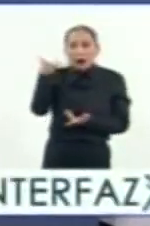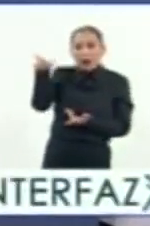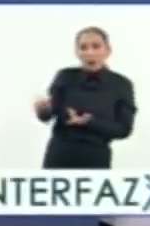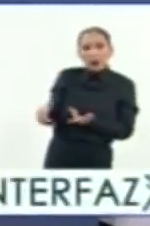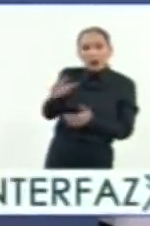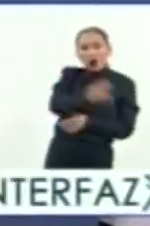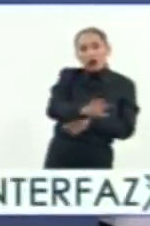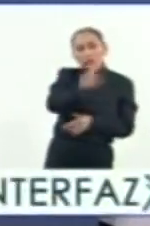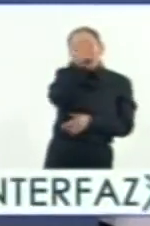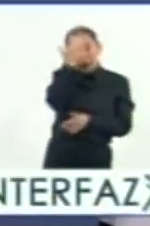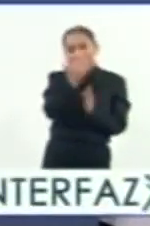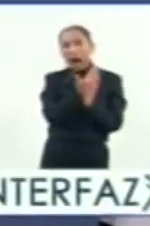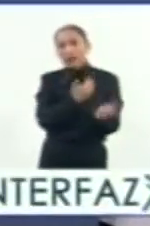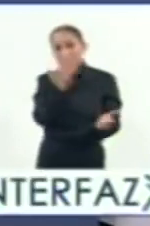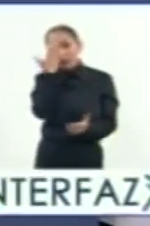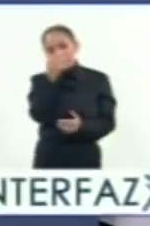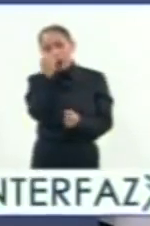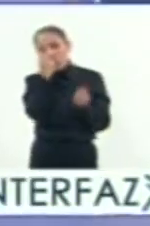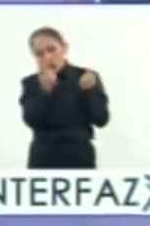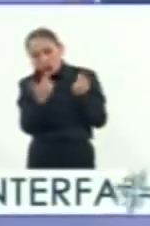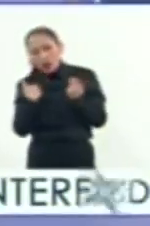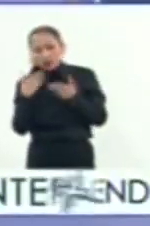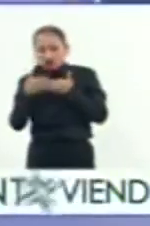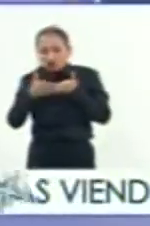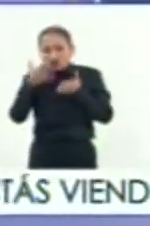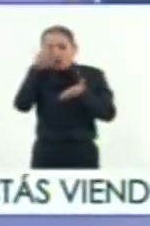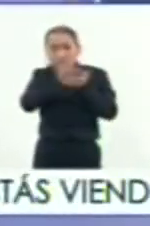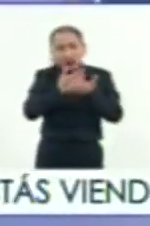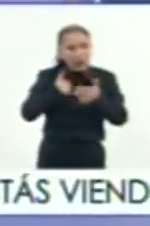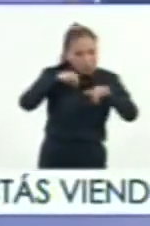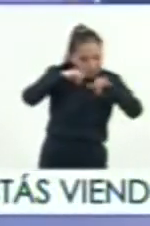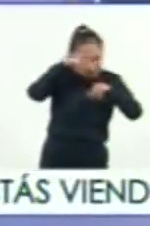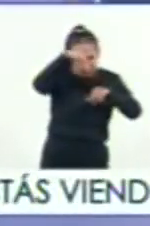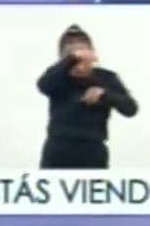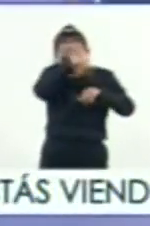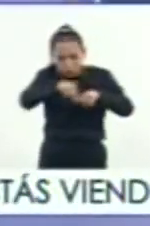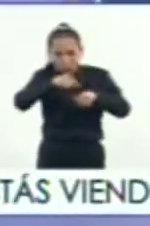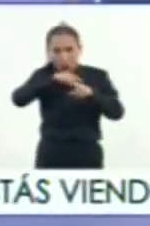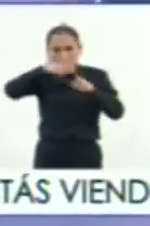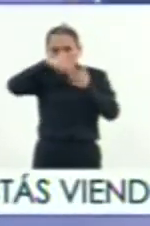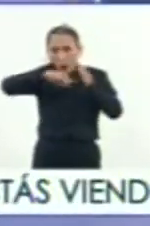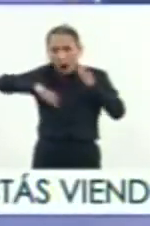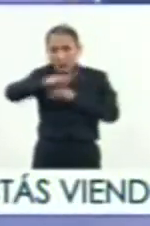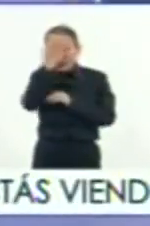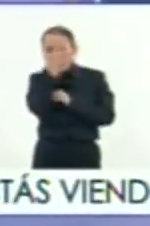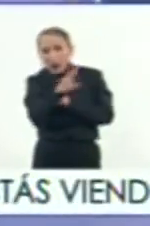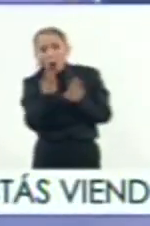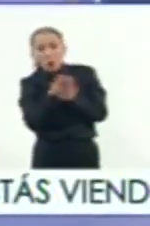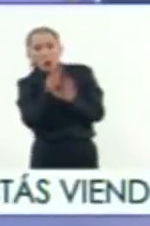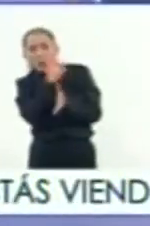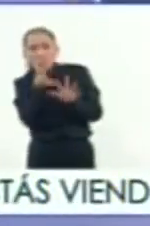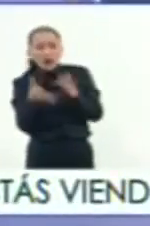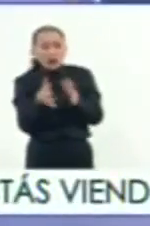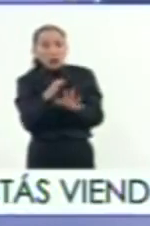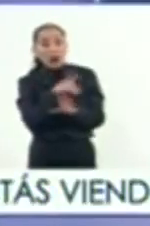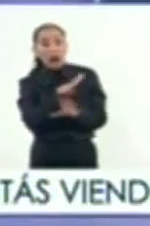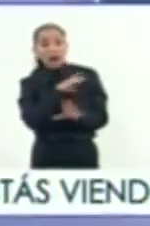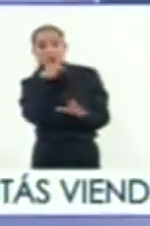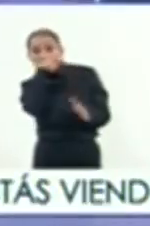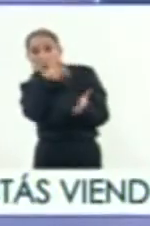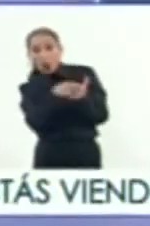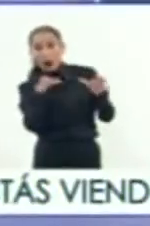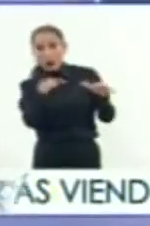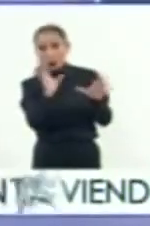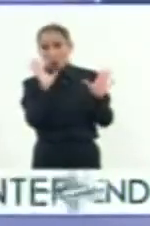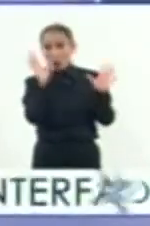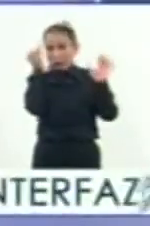continente? Ya habían tenido algunas navegaciones, ya tenían cartografías de la costa y ya sabían del gran imperio, bueno,